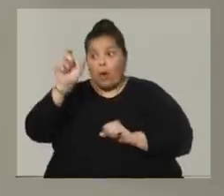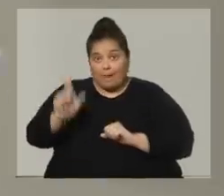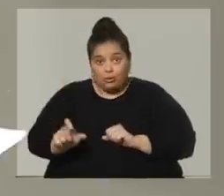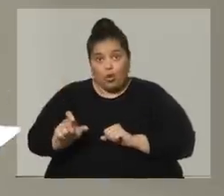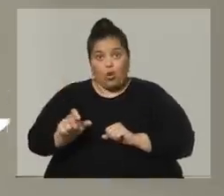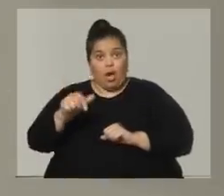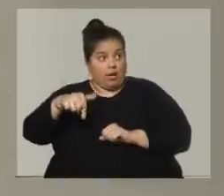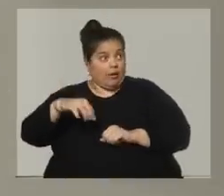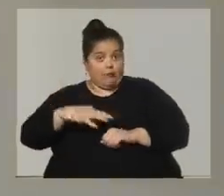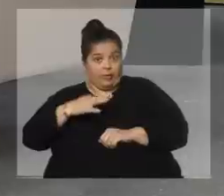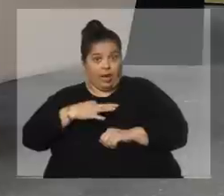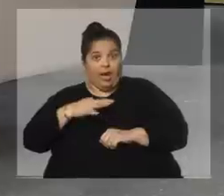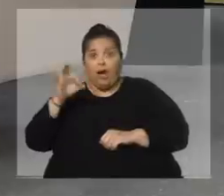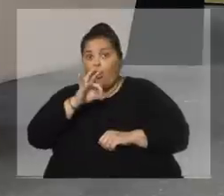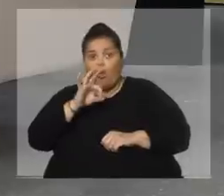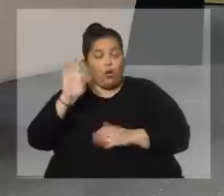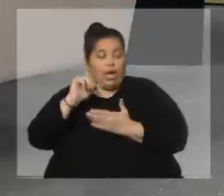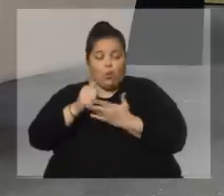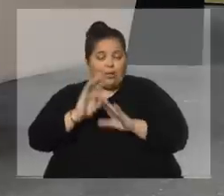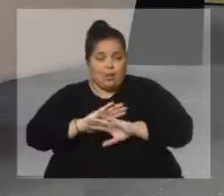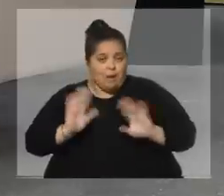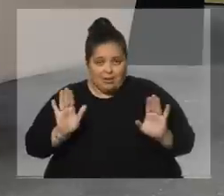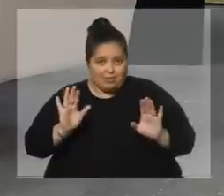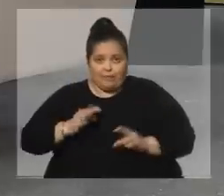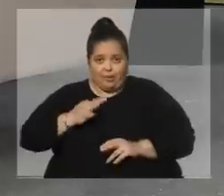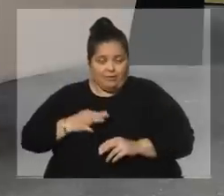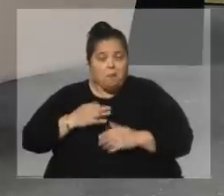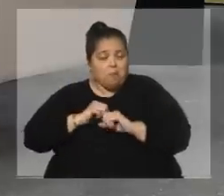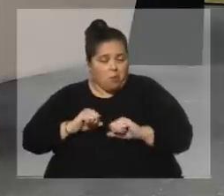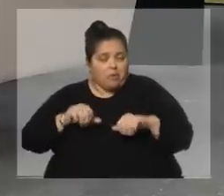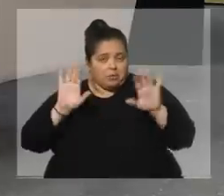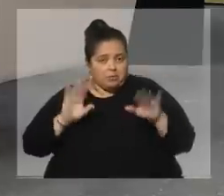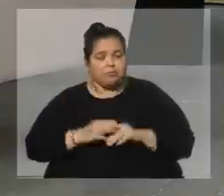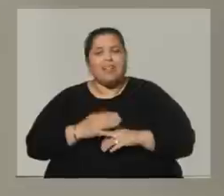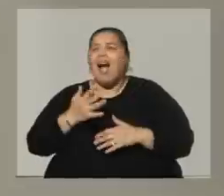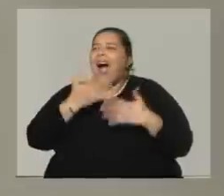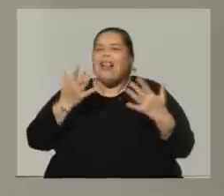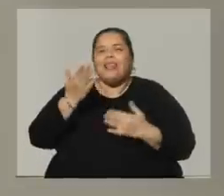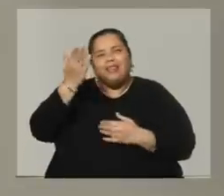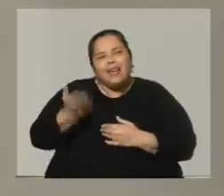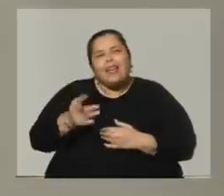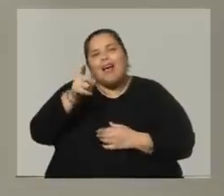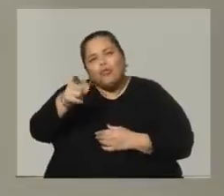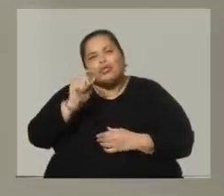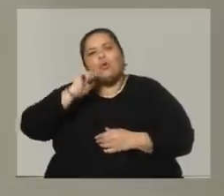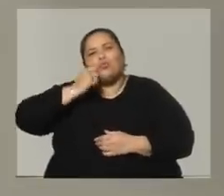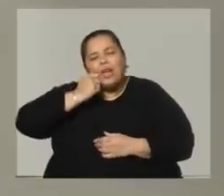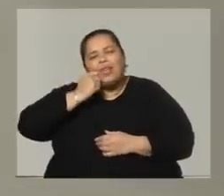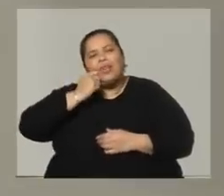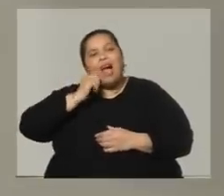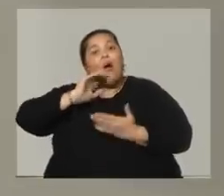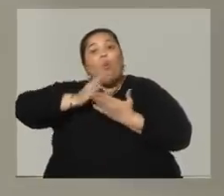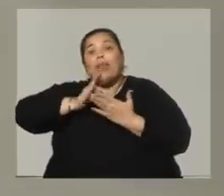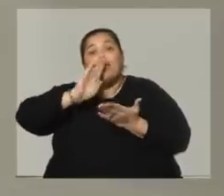que esté entre nosotros o que no esté físicamente entre nosotros. ¿Alguien con quien Sergio Puglia